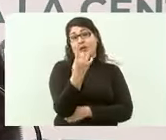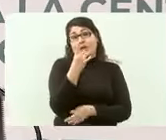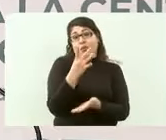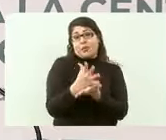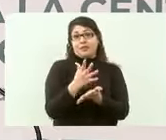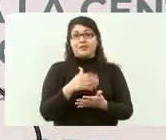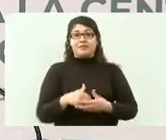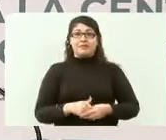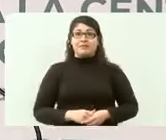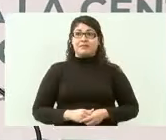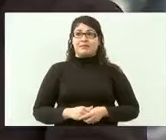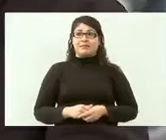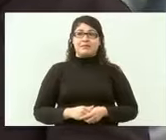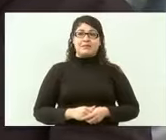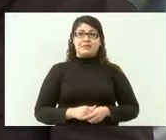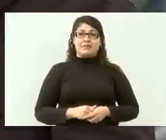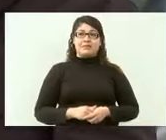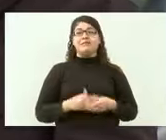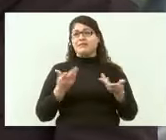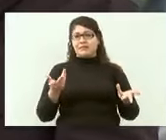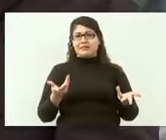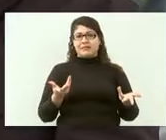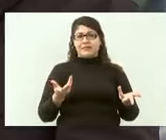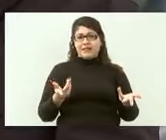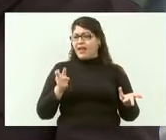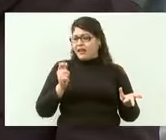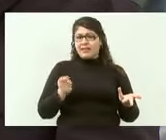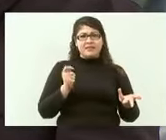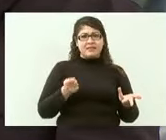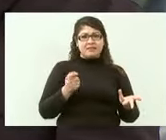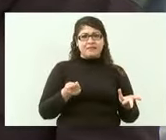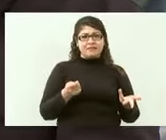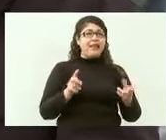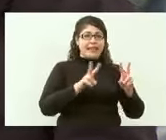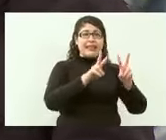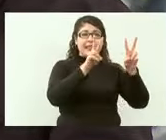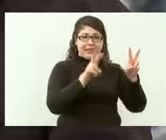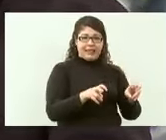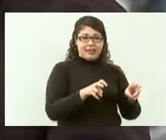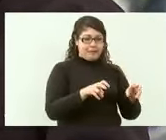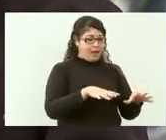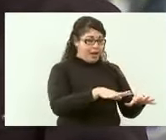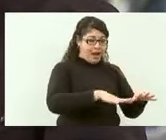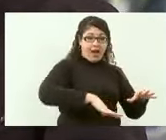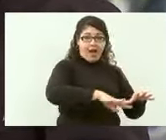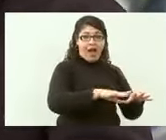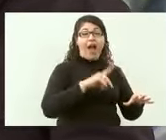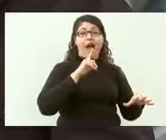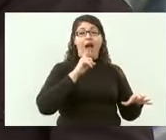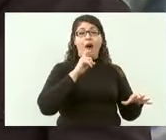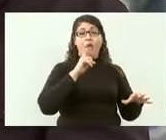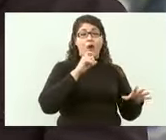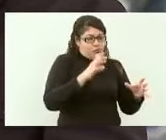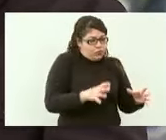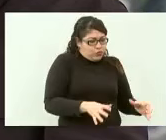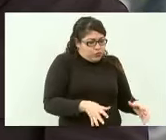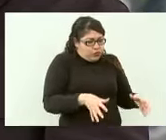presas con las hidroeléctricas que están subutilizadas